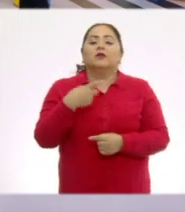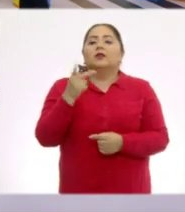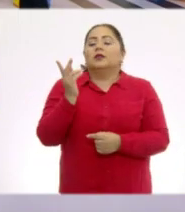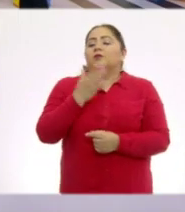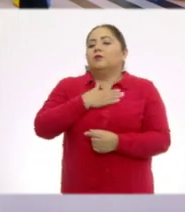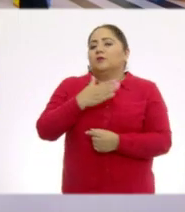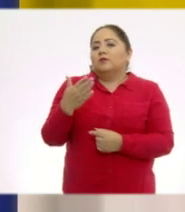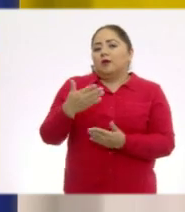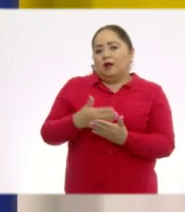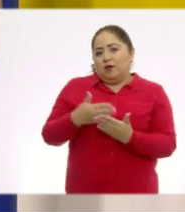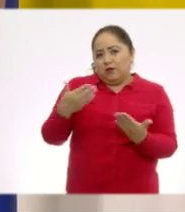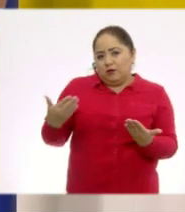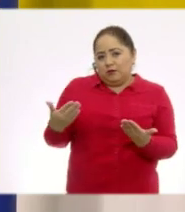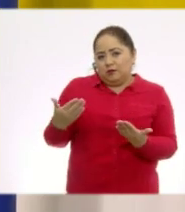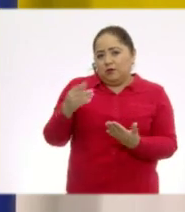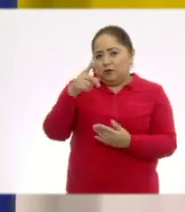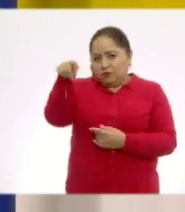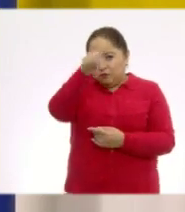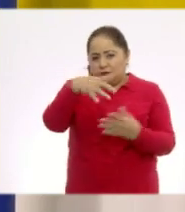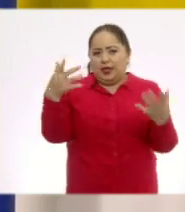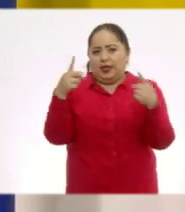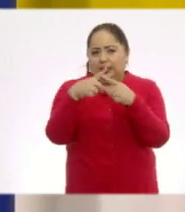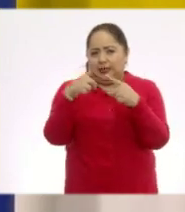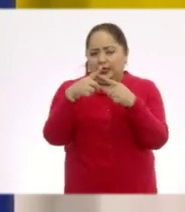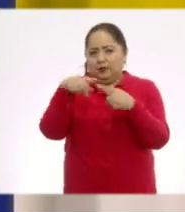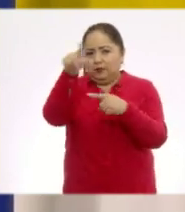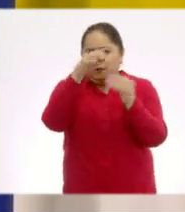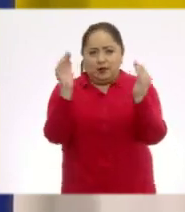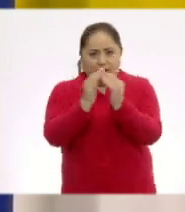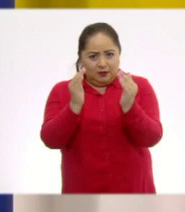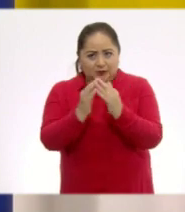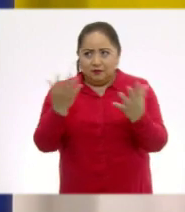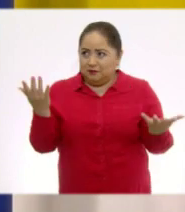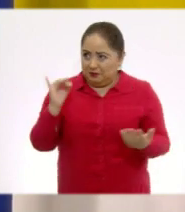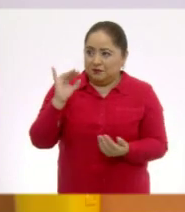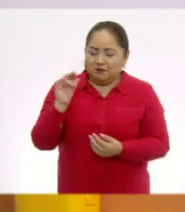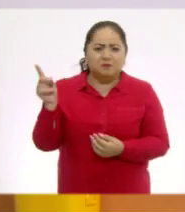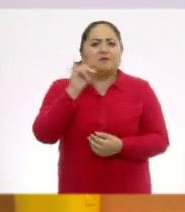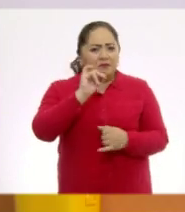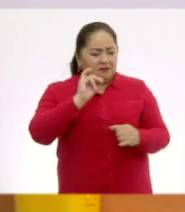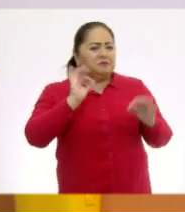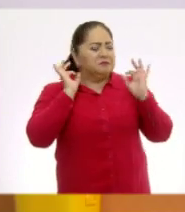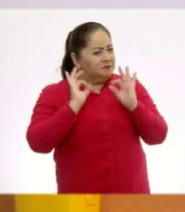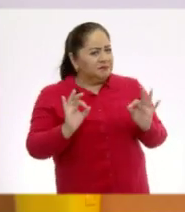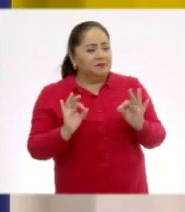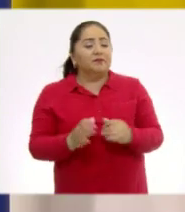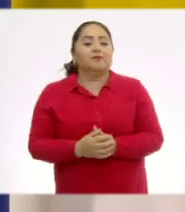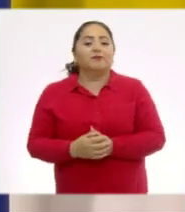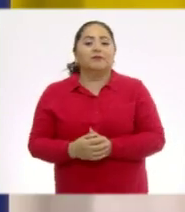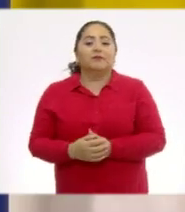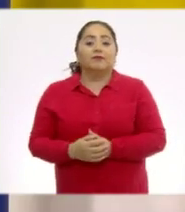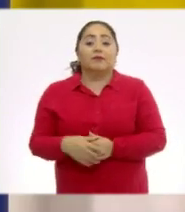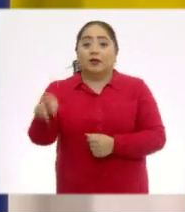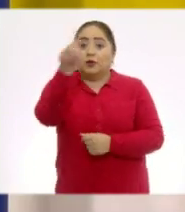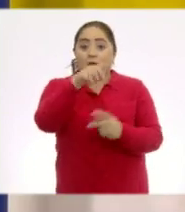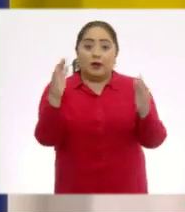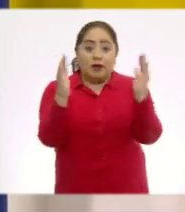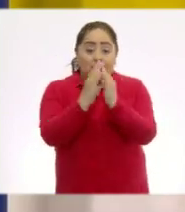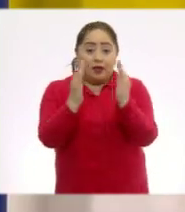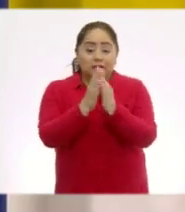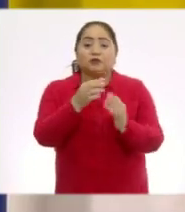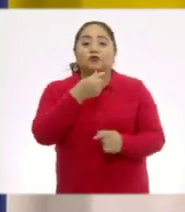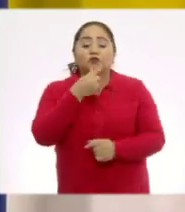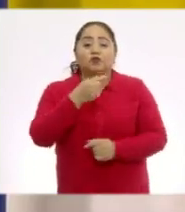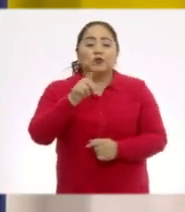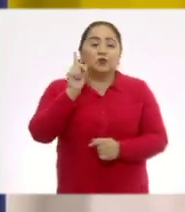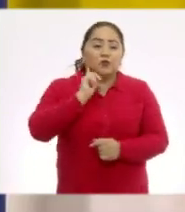parece si les ponemos un reto a nuestros niños y niñas allá en casa? Está bien, perfecto. Bien. En casa, niños y